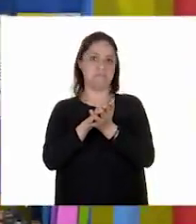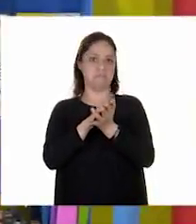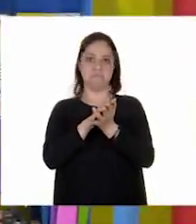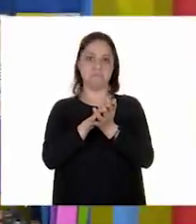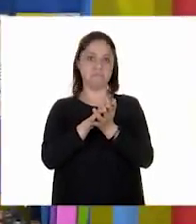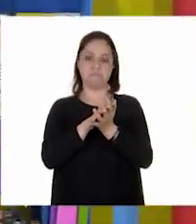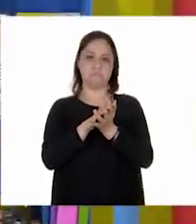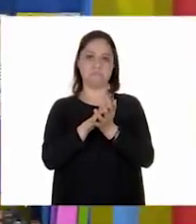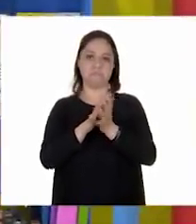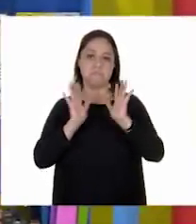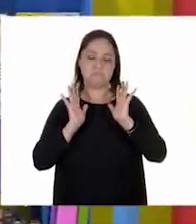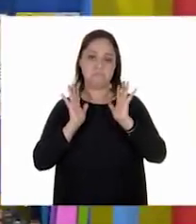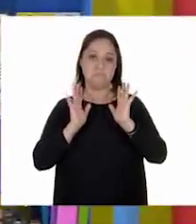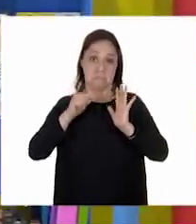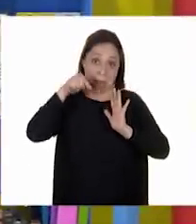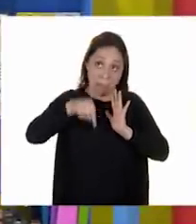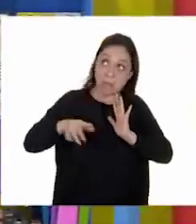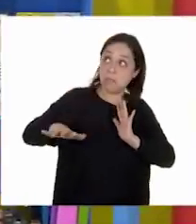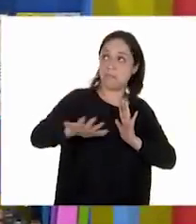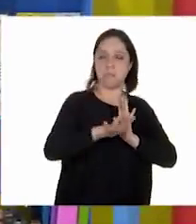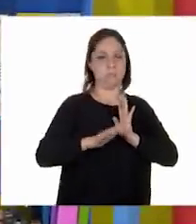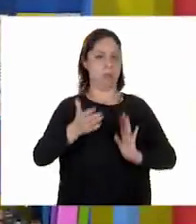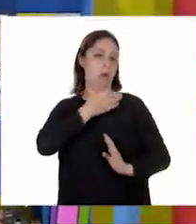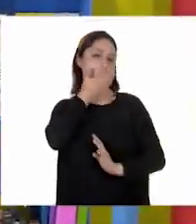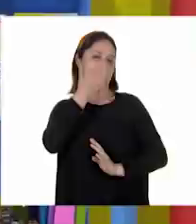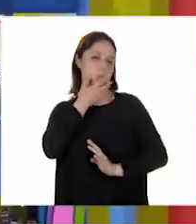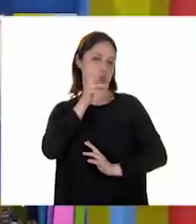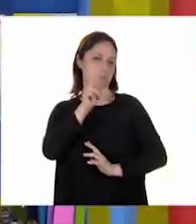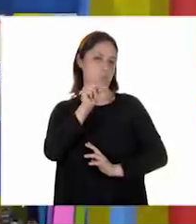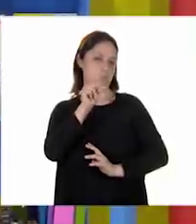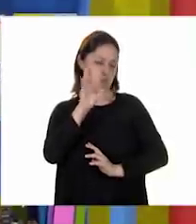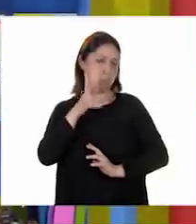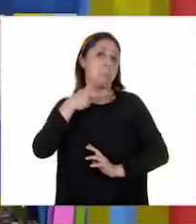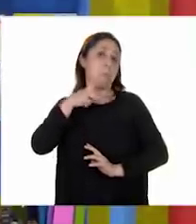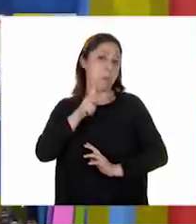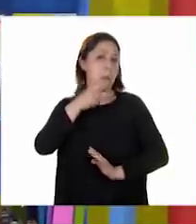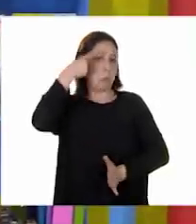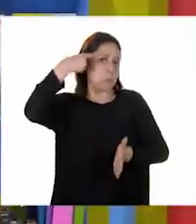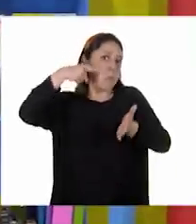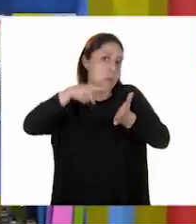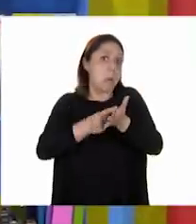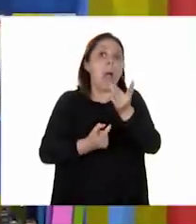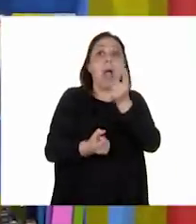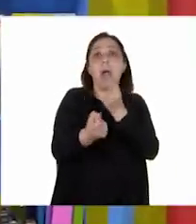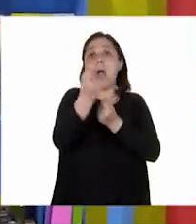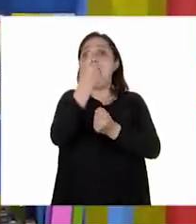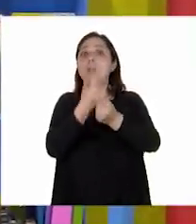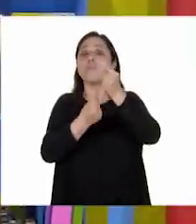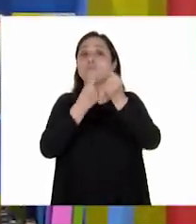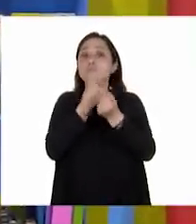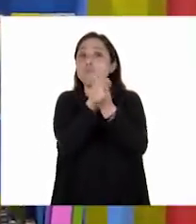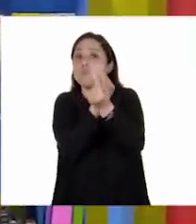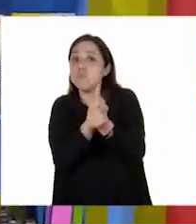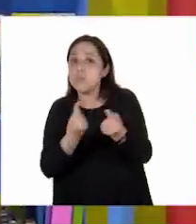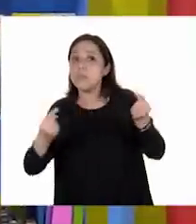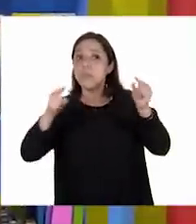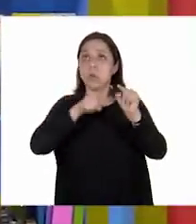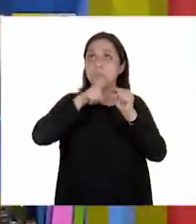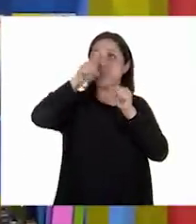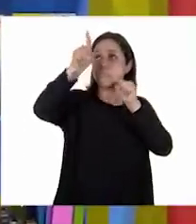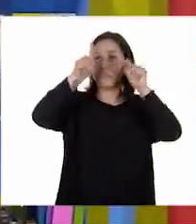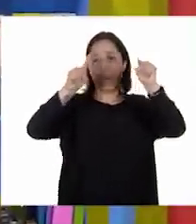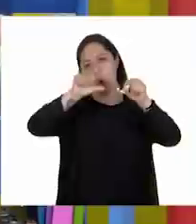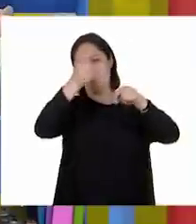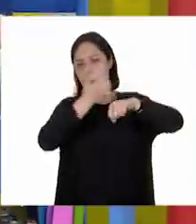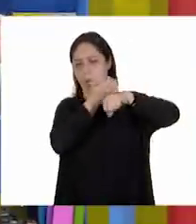acá en esta región no lo acostumbramos. Pero no dudo que las niñas y los niños que viven en otros estados de la república pues sea